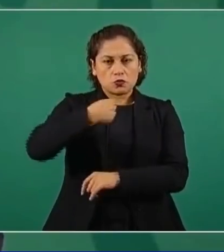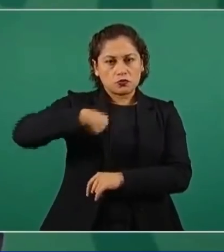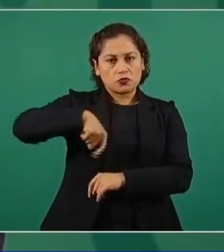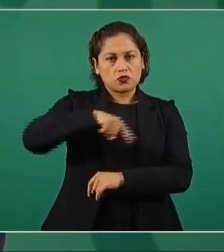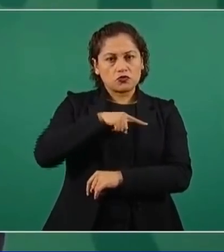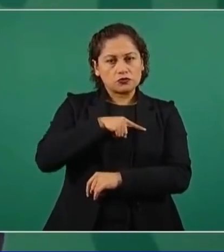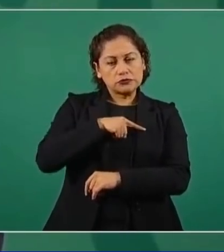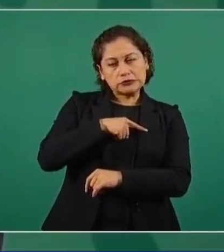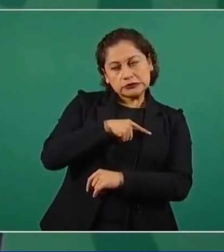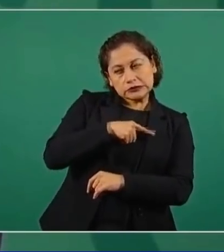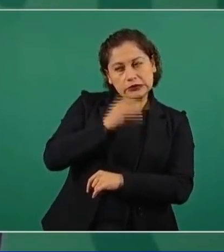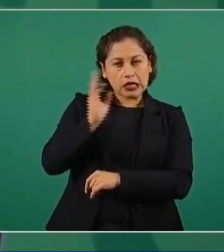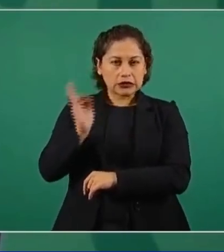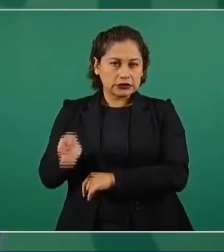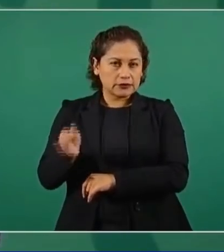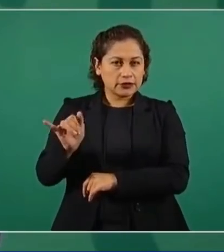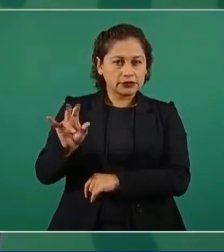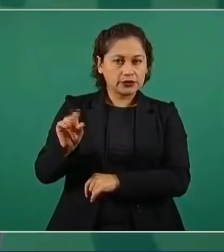pero